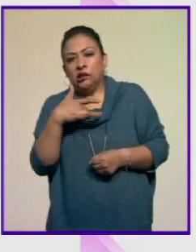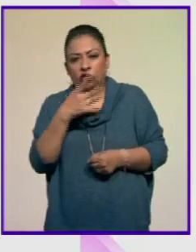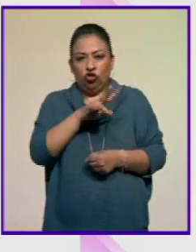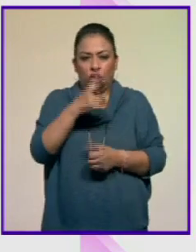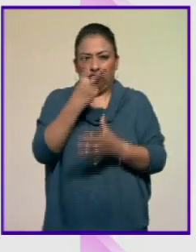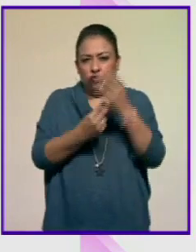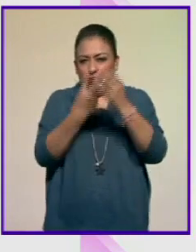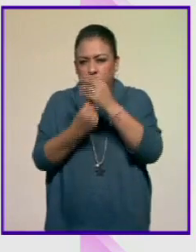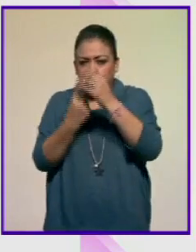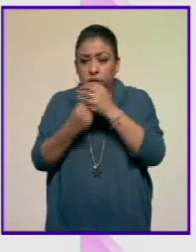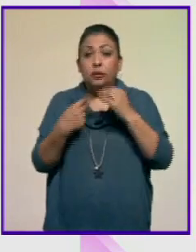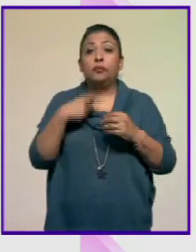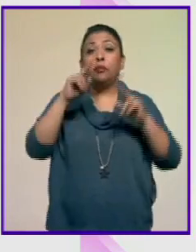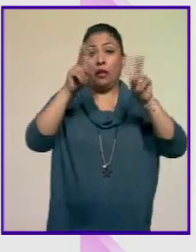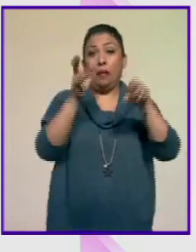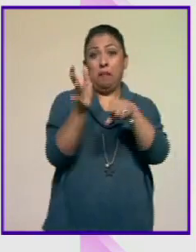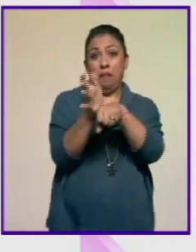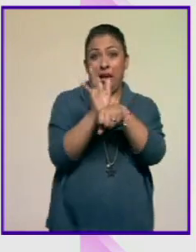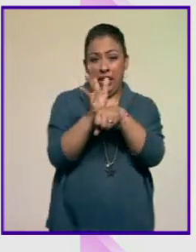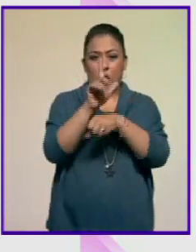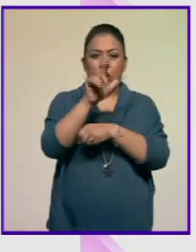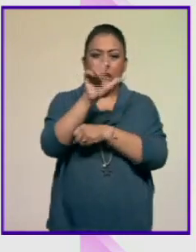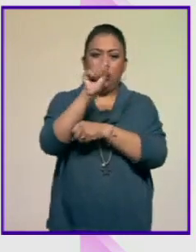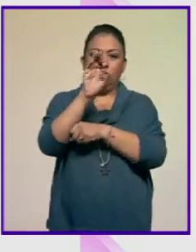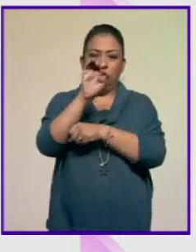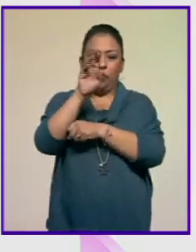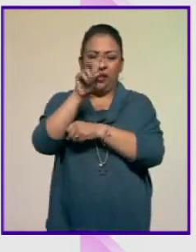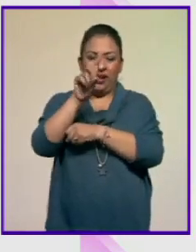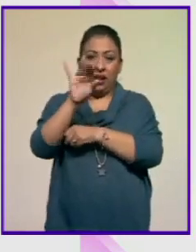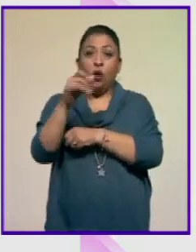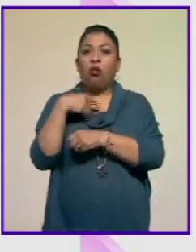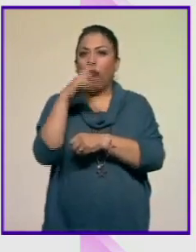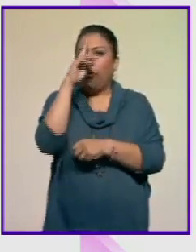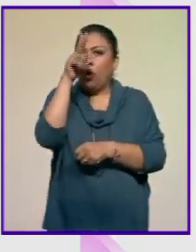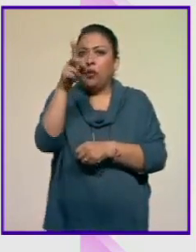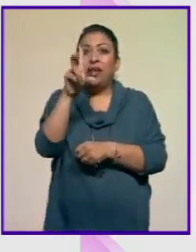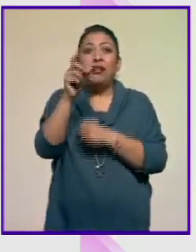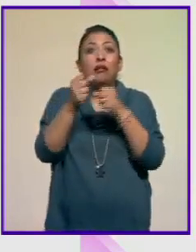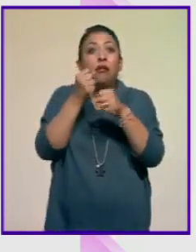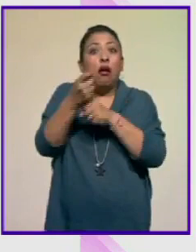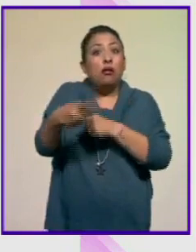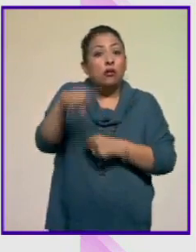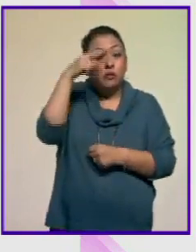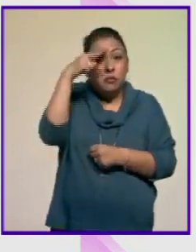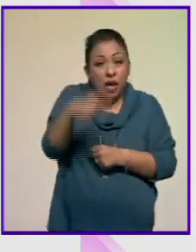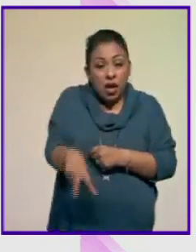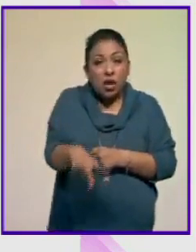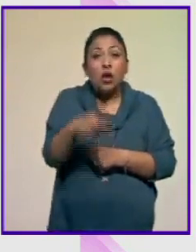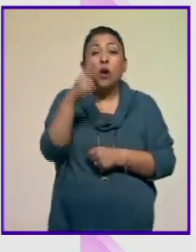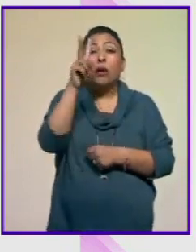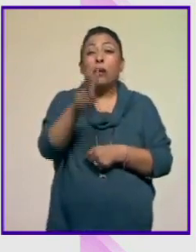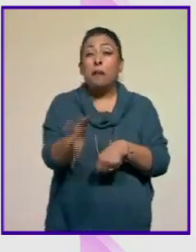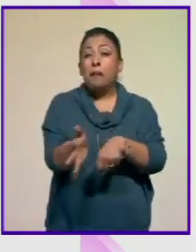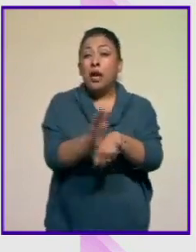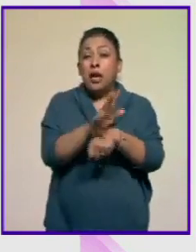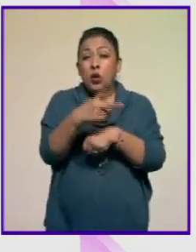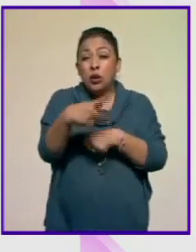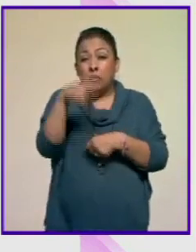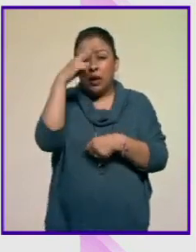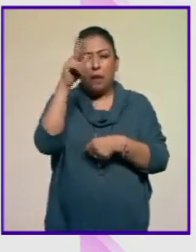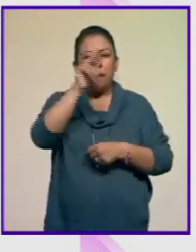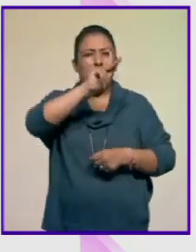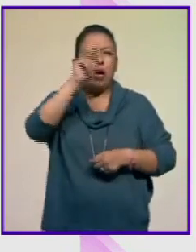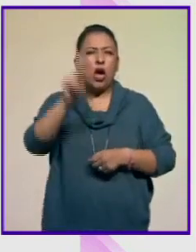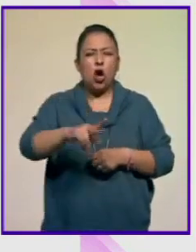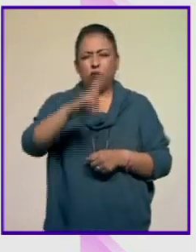La película La sombra del caudillo estuvo censurada 30 años en México. Ha sido la película mexicana que ha sufrido el peor episodio